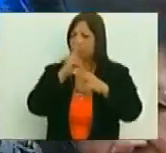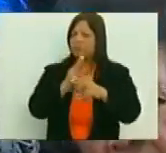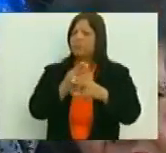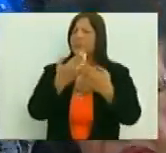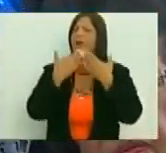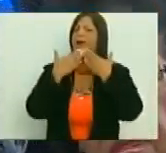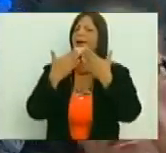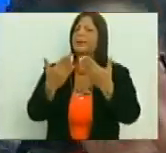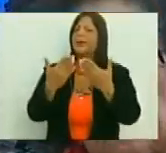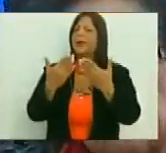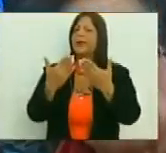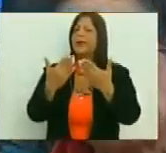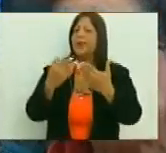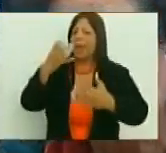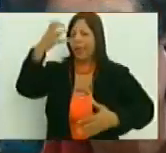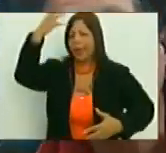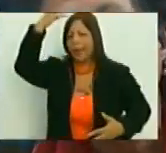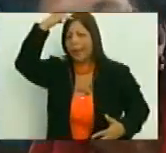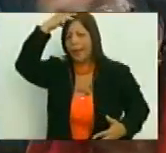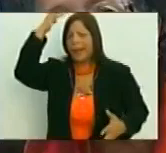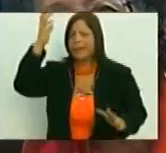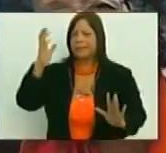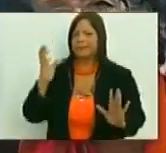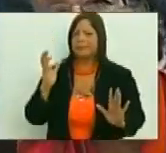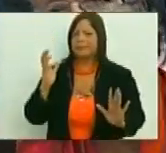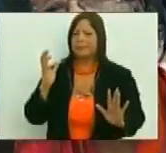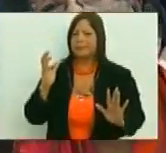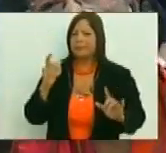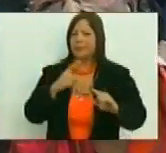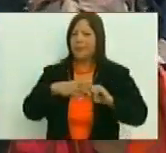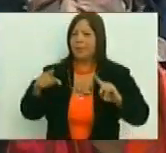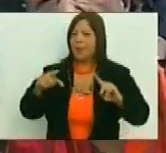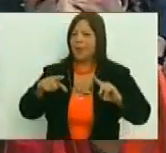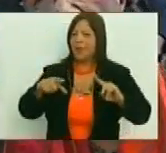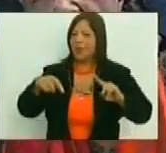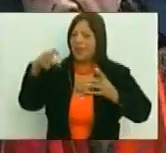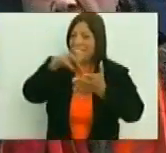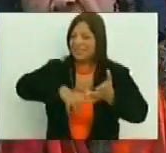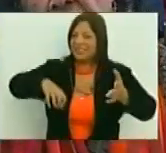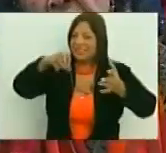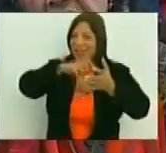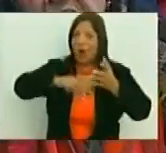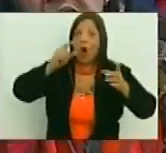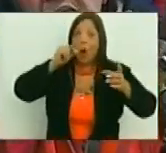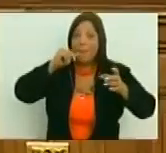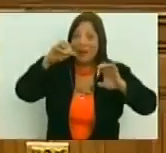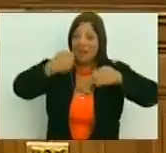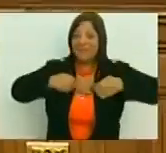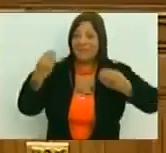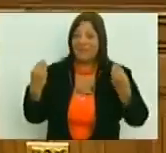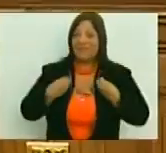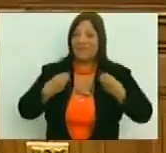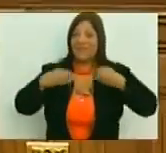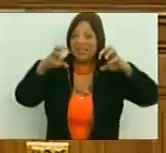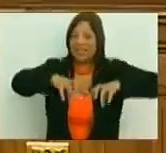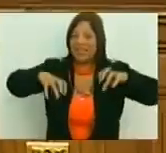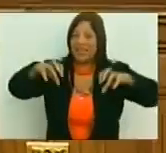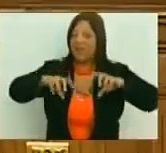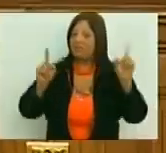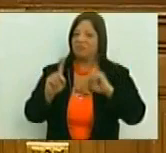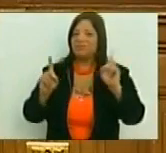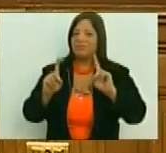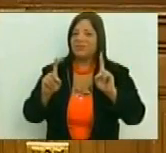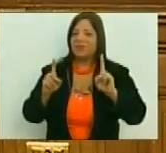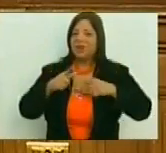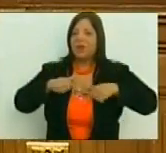agradecieron la clemencia del rey menos los llaneros al separarme para la expedición de